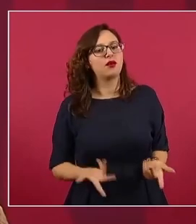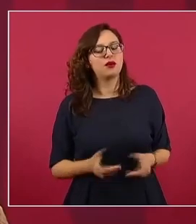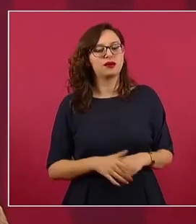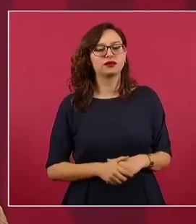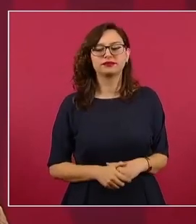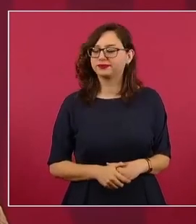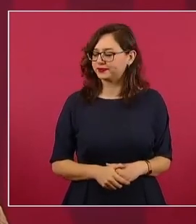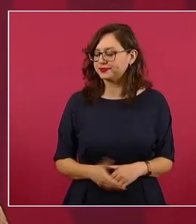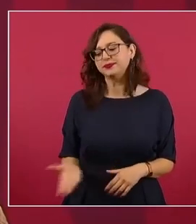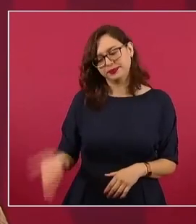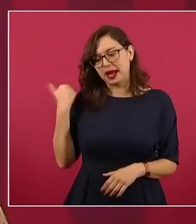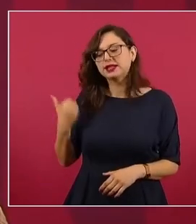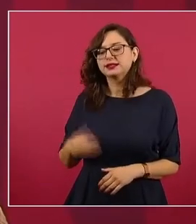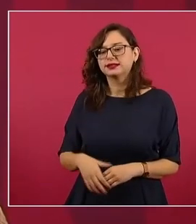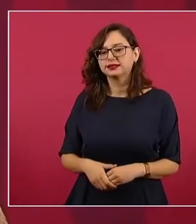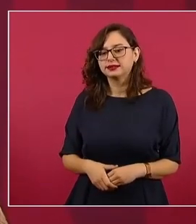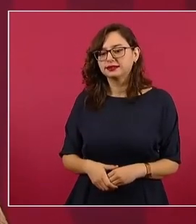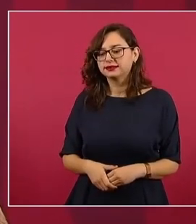suban.